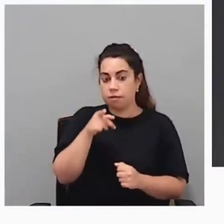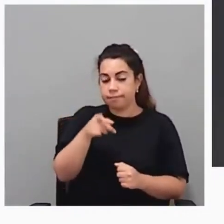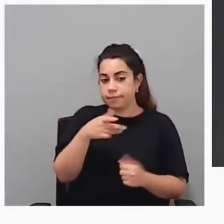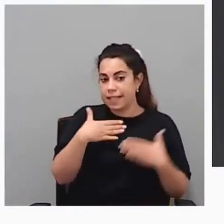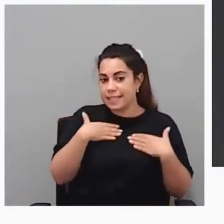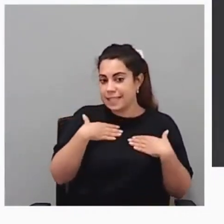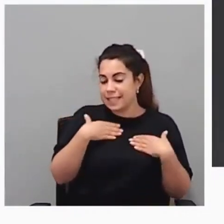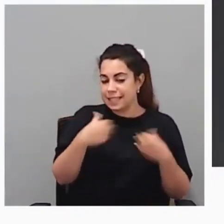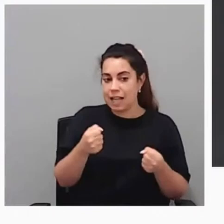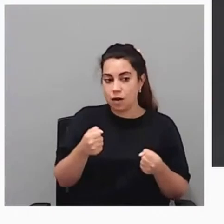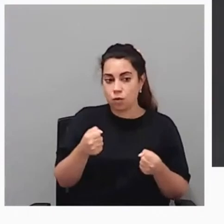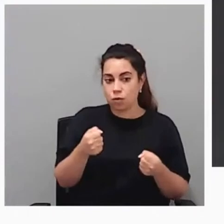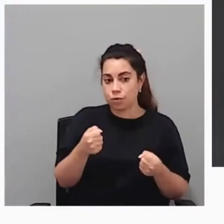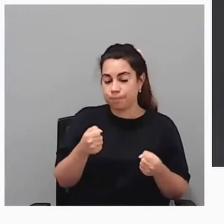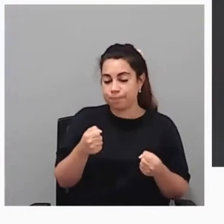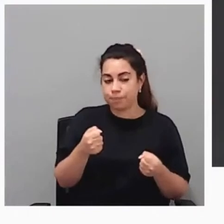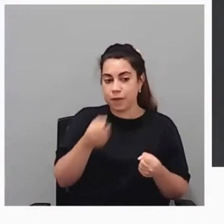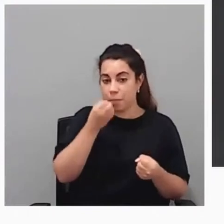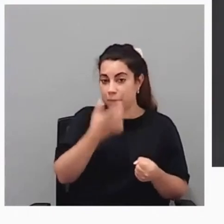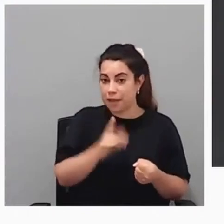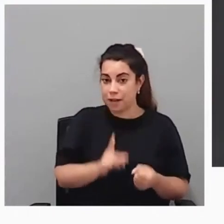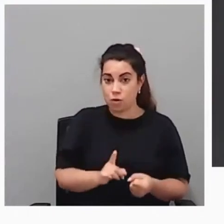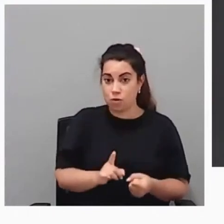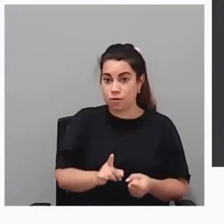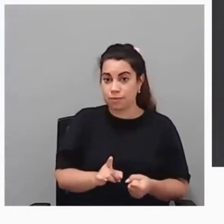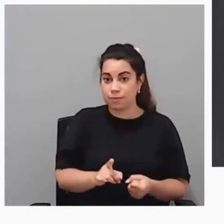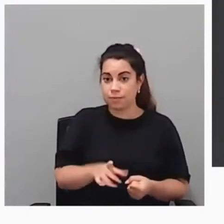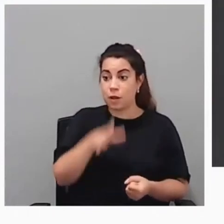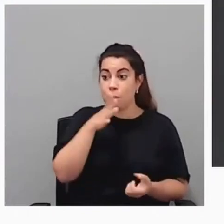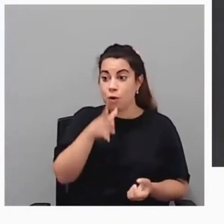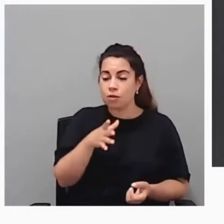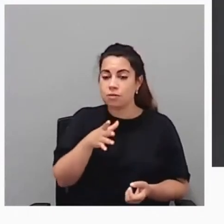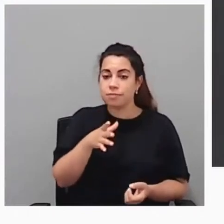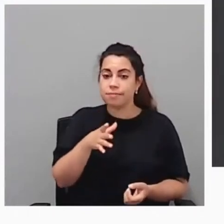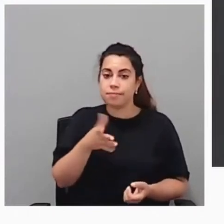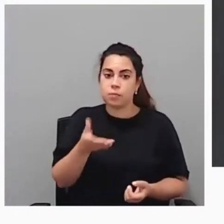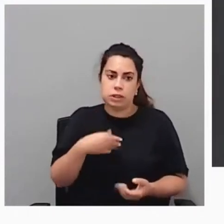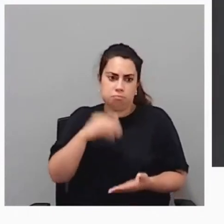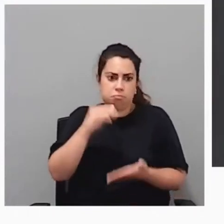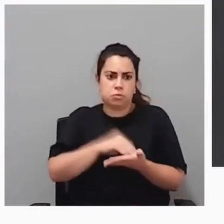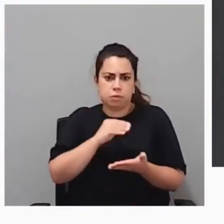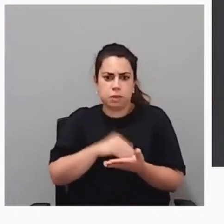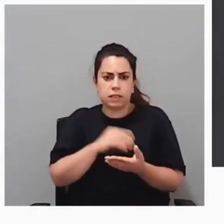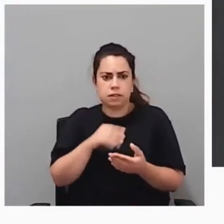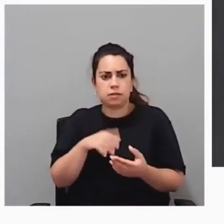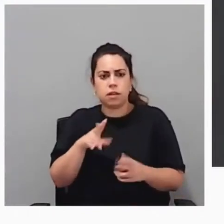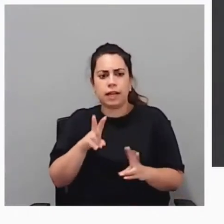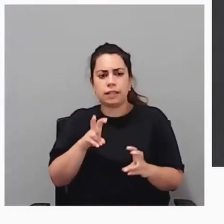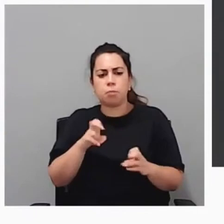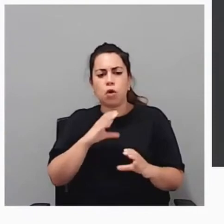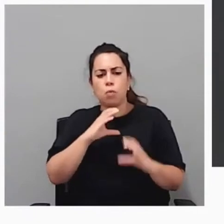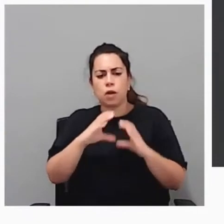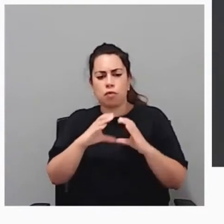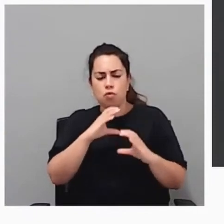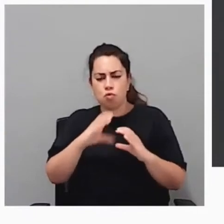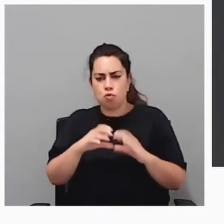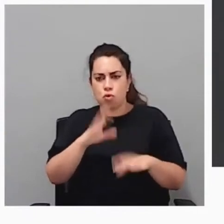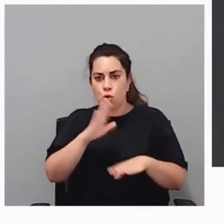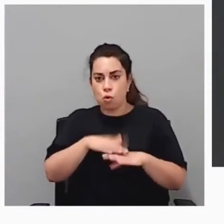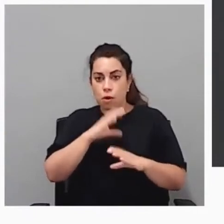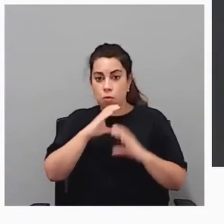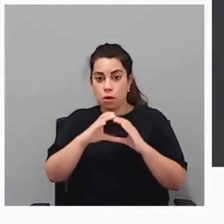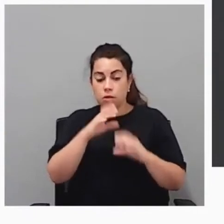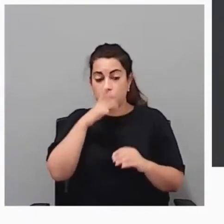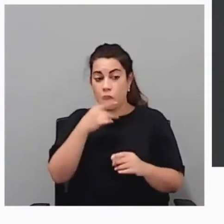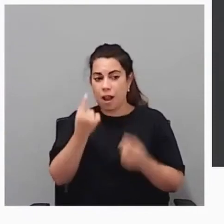¿Y por qué? Bueno, pues muchas veces simplemente es por un problema de comunicación, porque bien ellas no son capaces de transmitir al facultativo